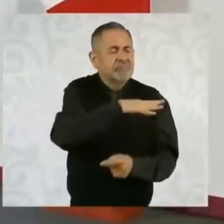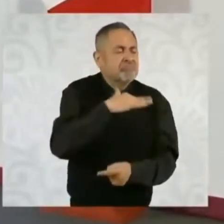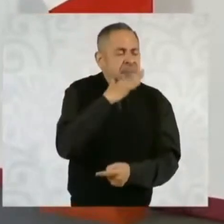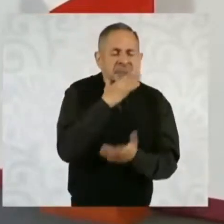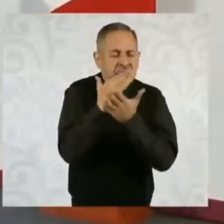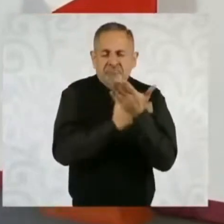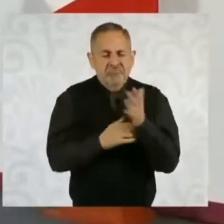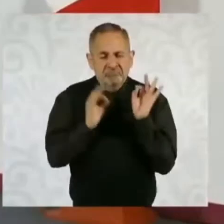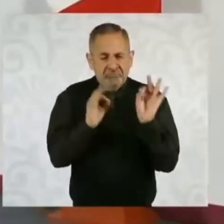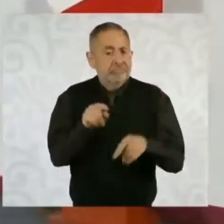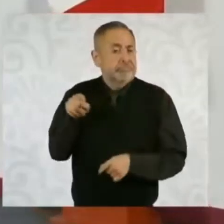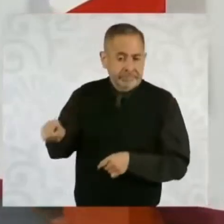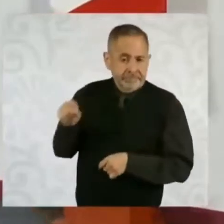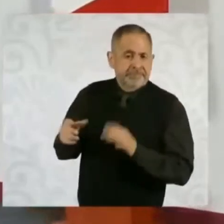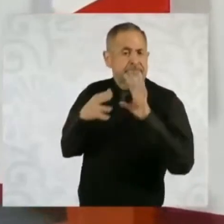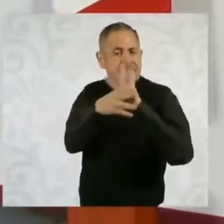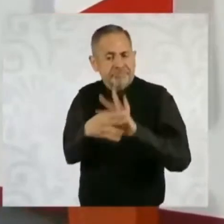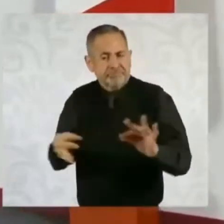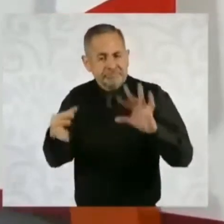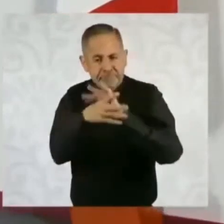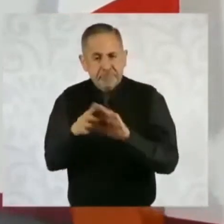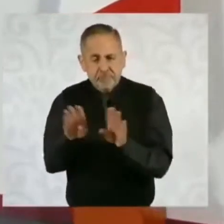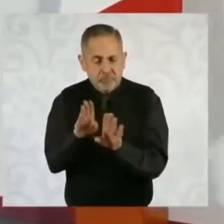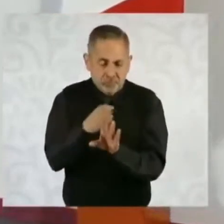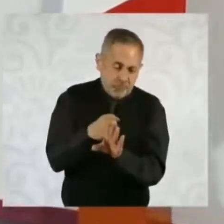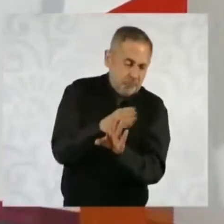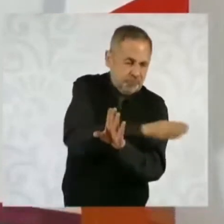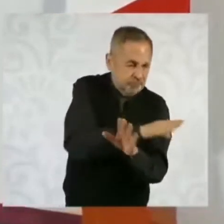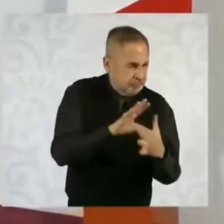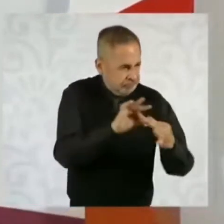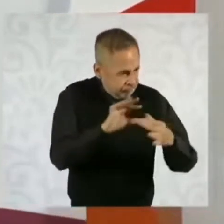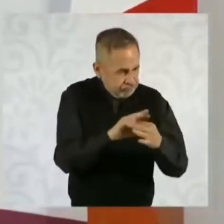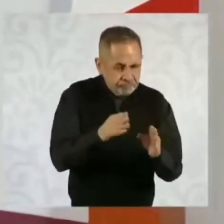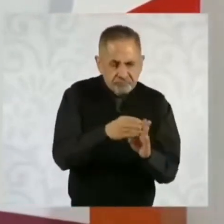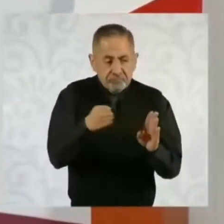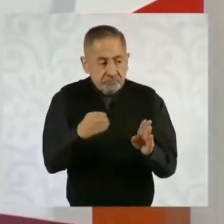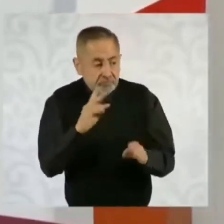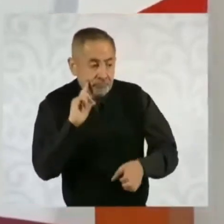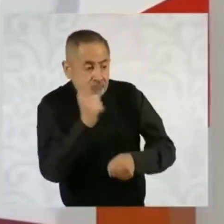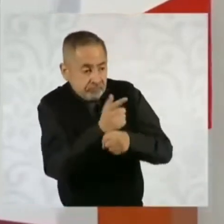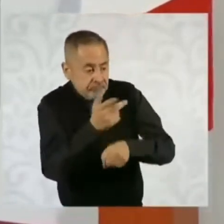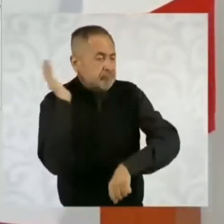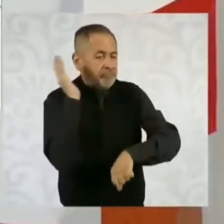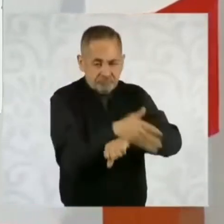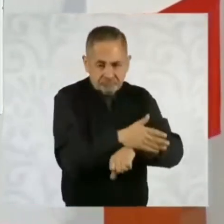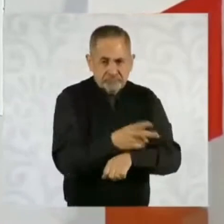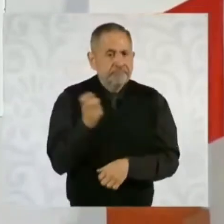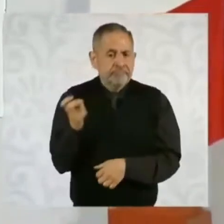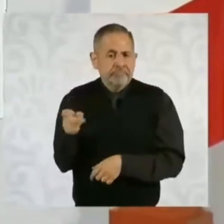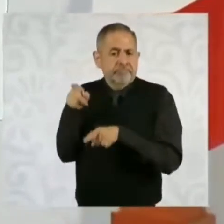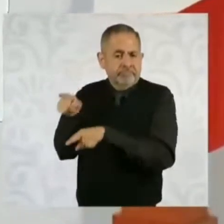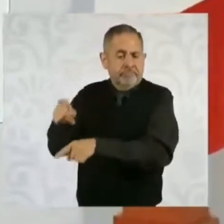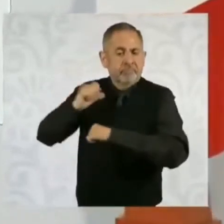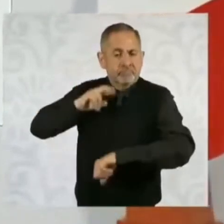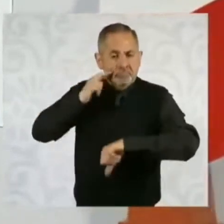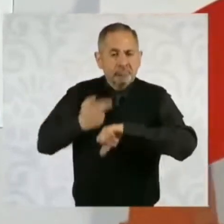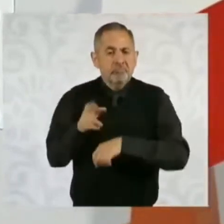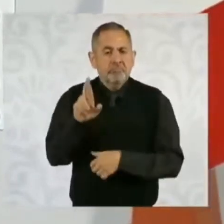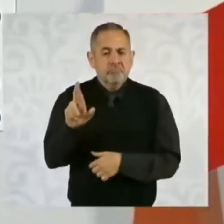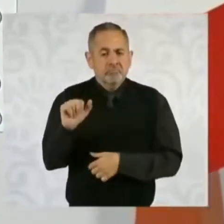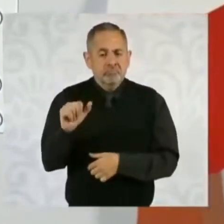desde una manera preventiva y también de sanciones, de eso va a estar encargada Raquel,